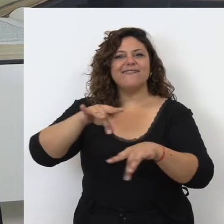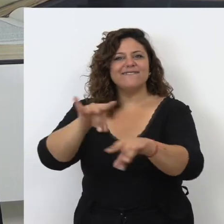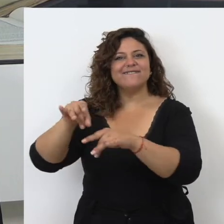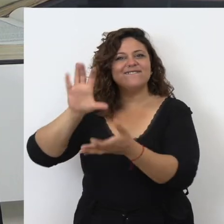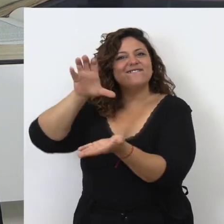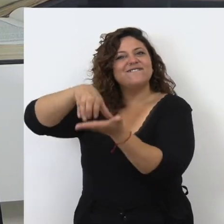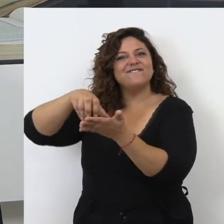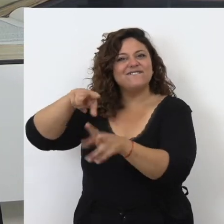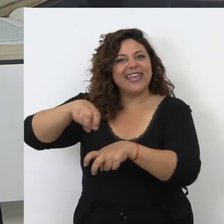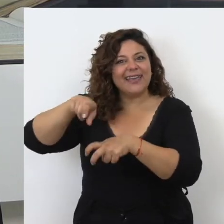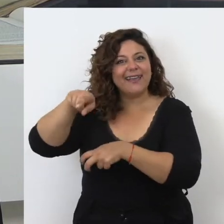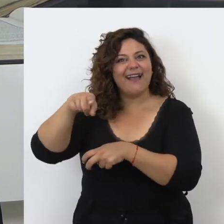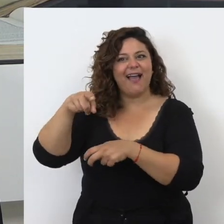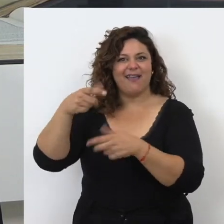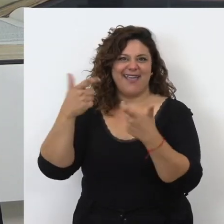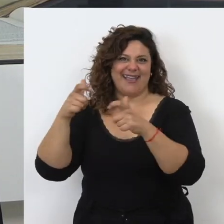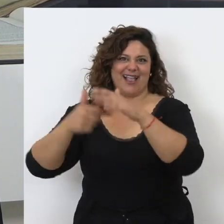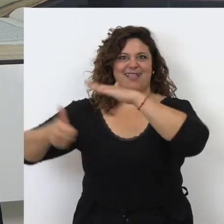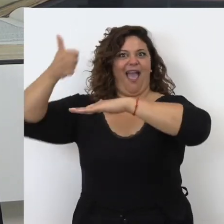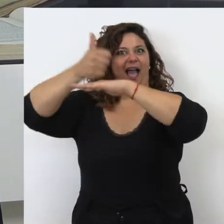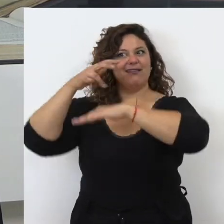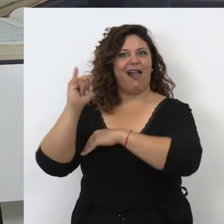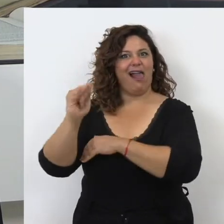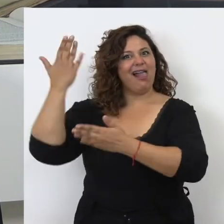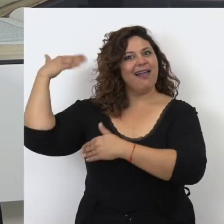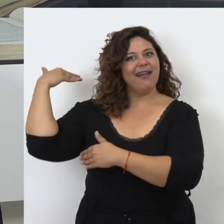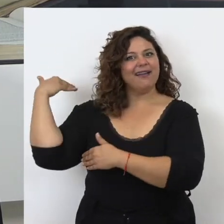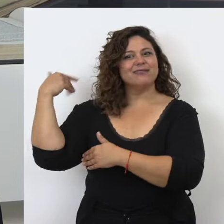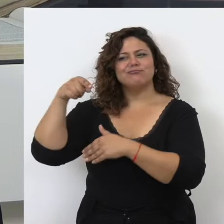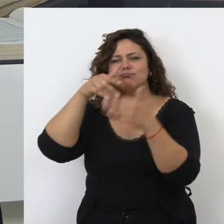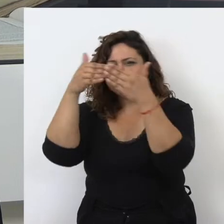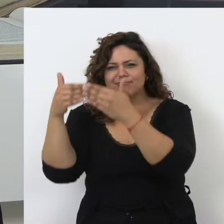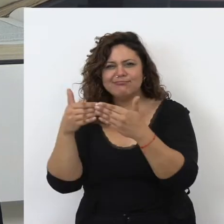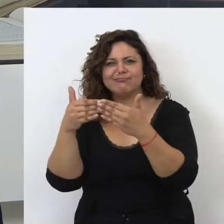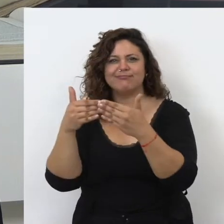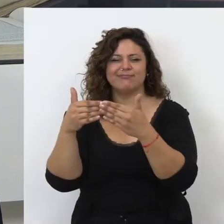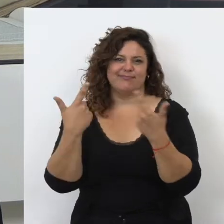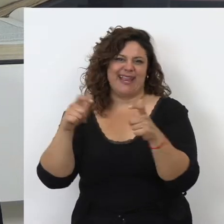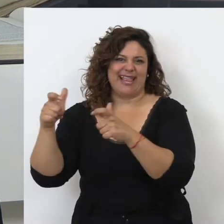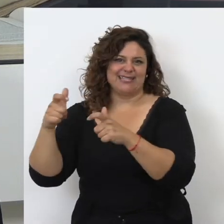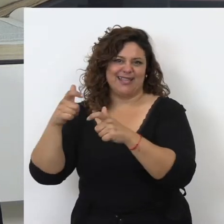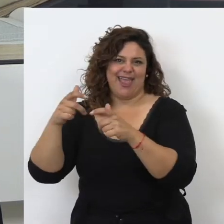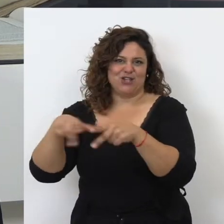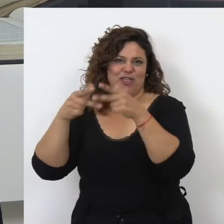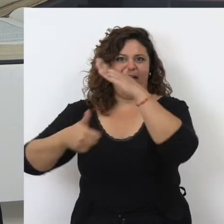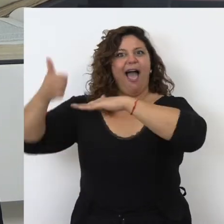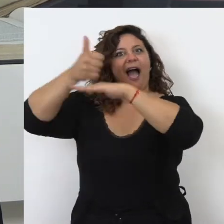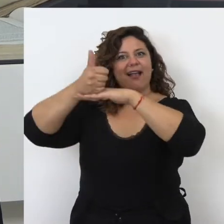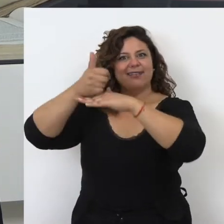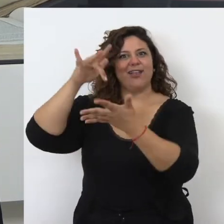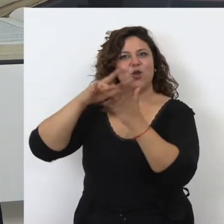decir, las fincas que tenían las élites, que tenían, digamos, las capas altas de la sociedad